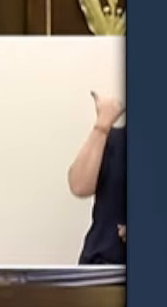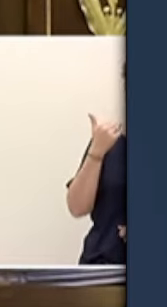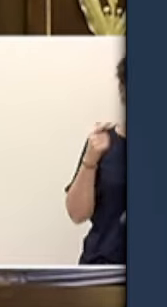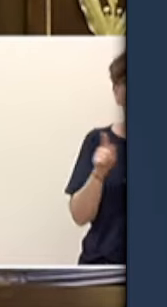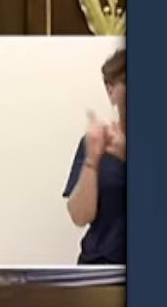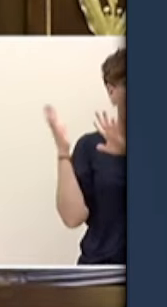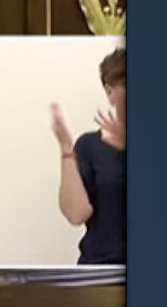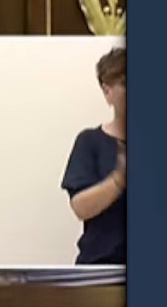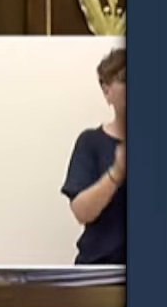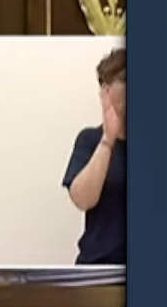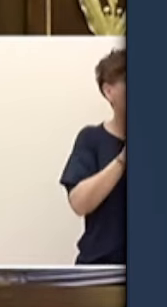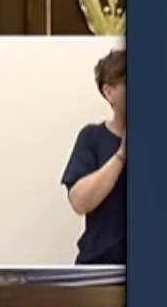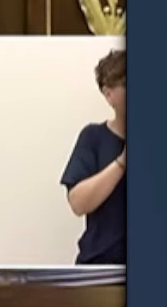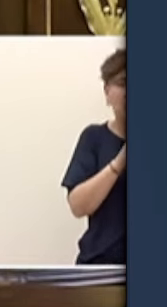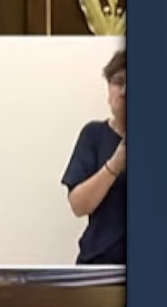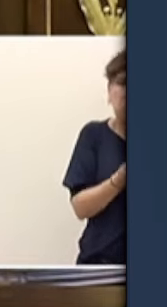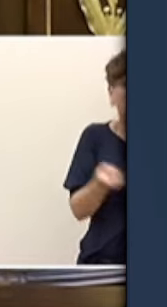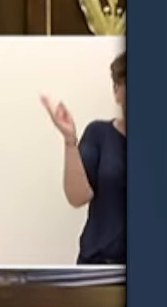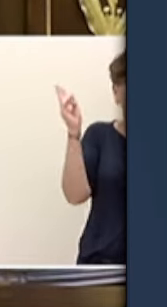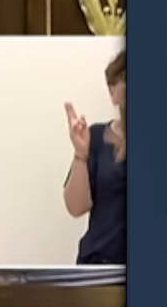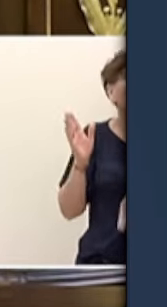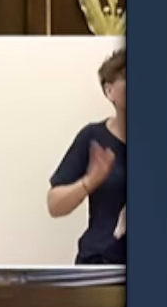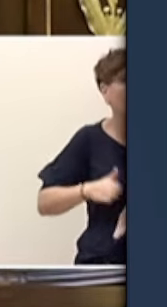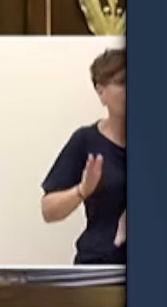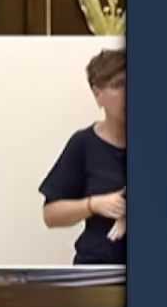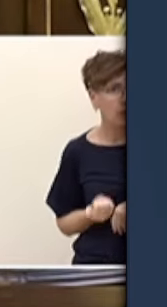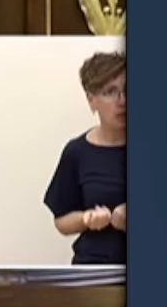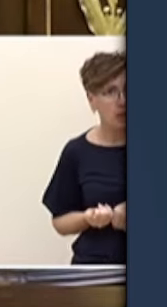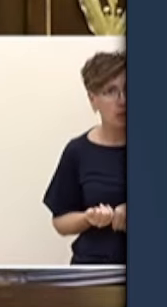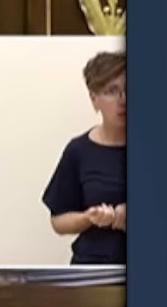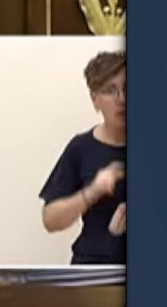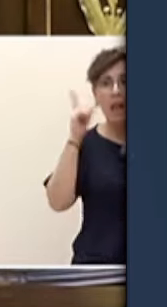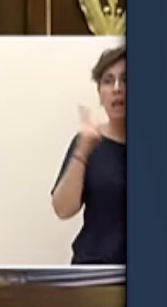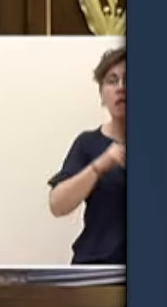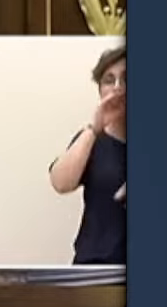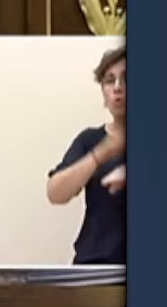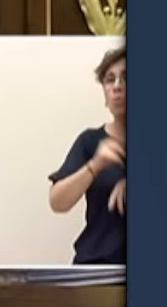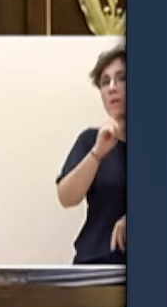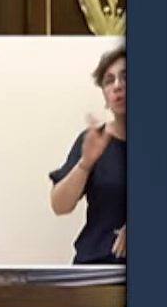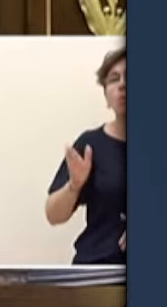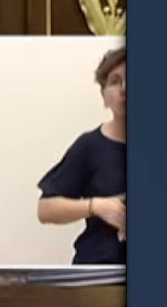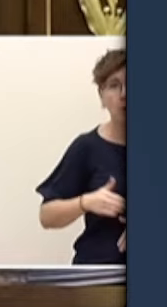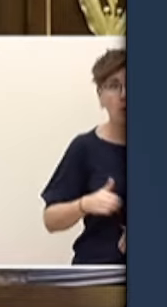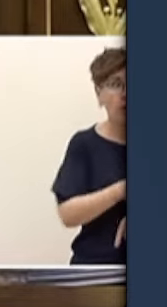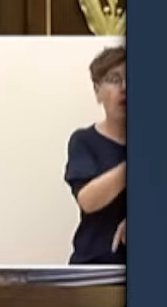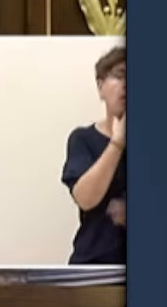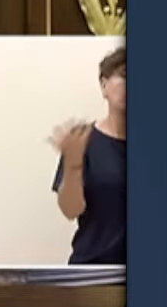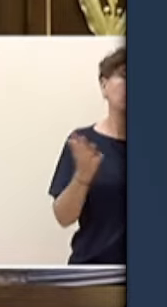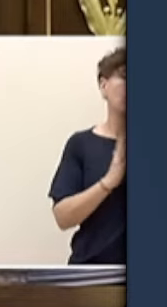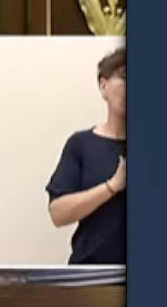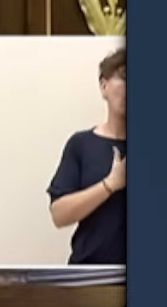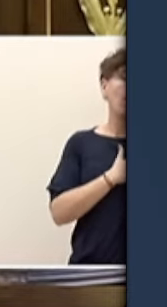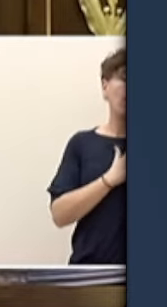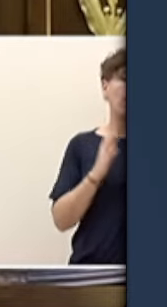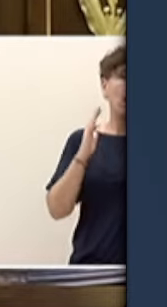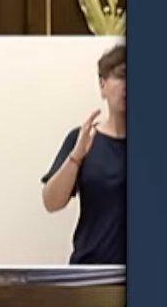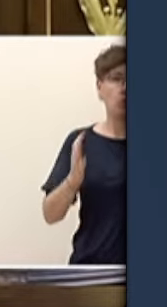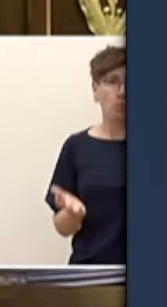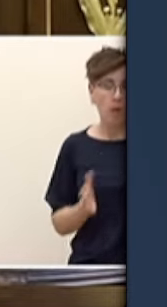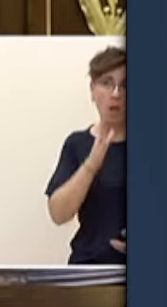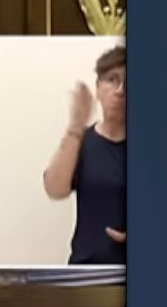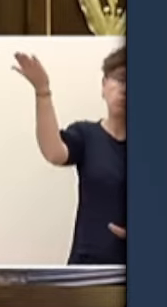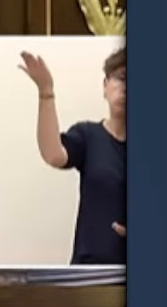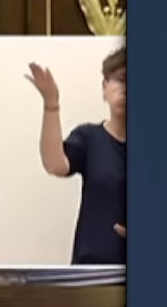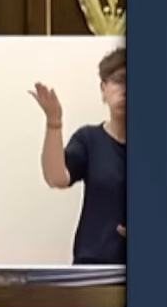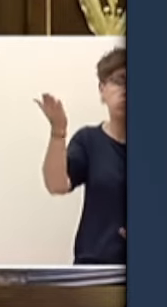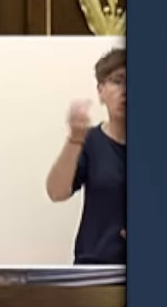nuestras leyes? Nos dicen que por filantropía, porque huyen de guerras y de miserias. Pero no llegan normalmente mujeres y niños,